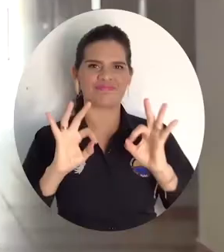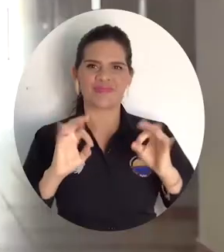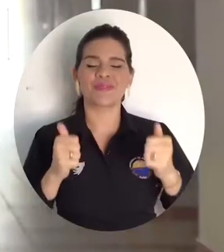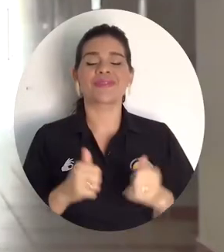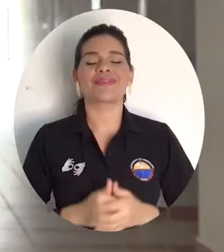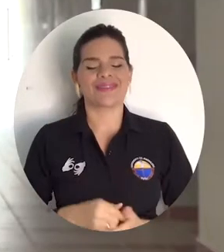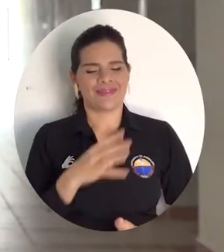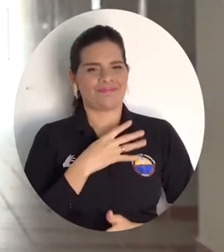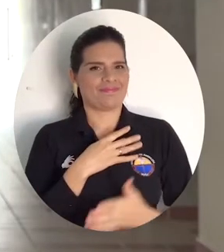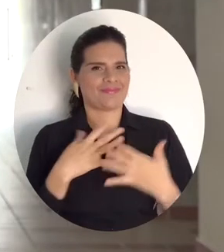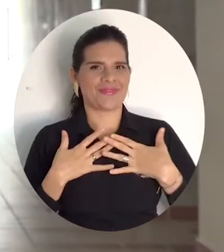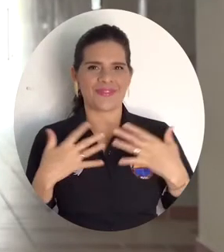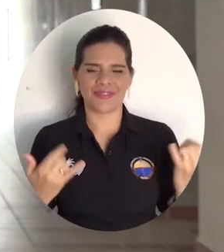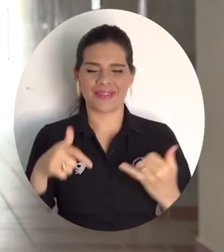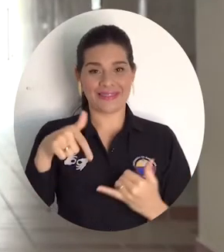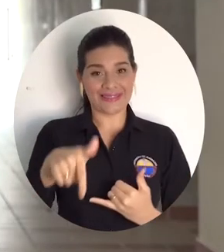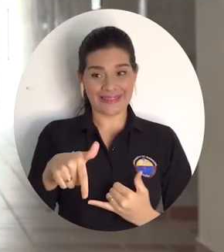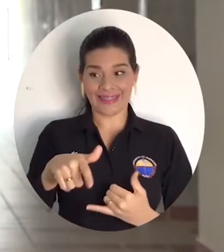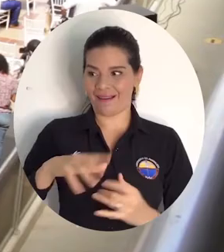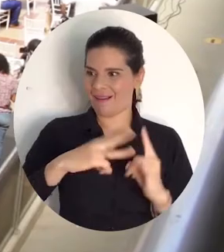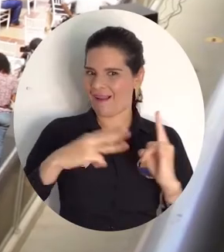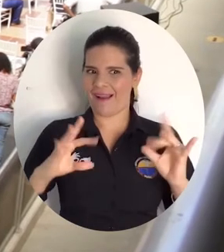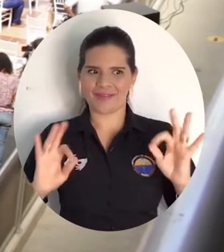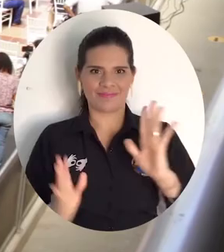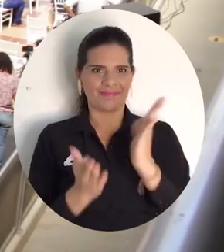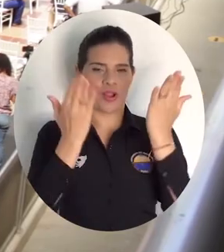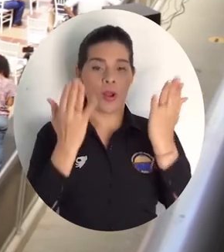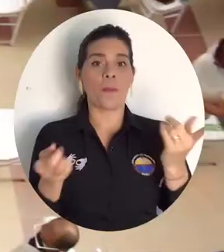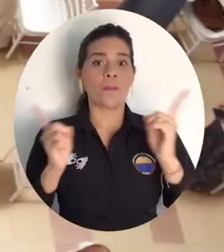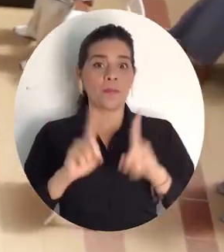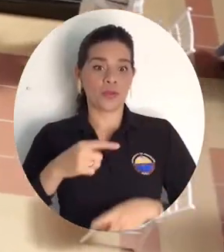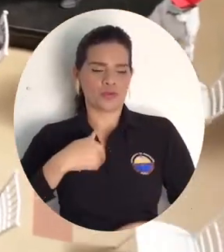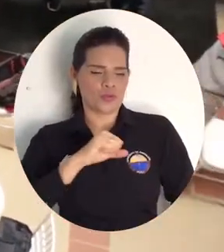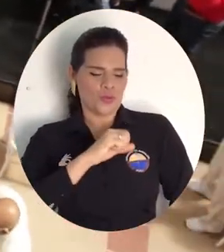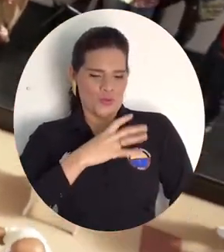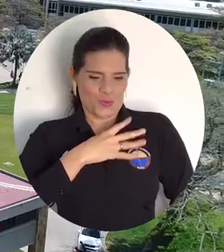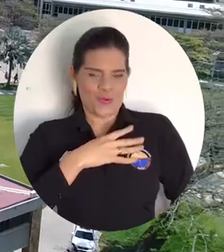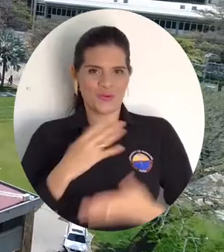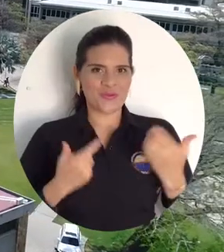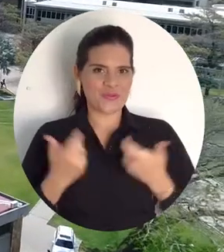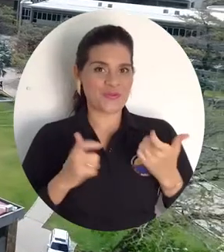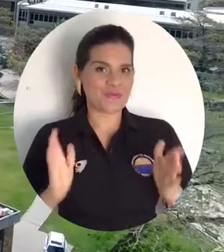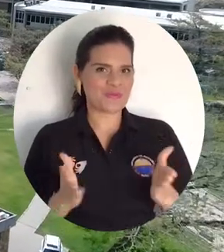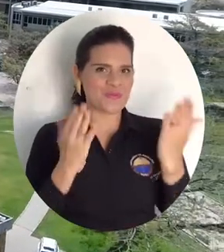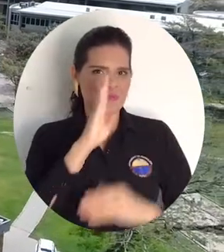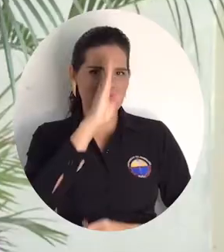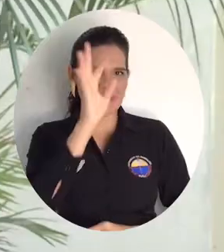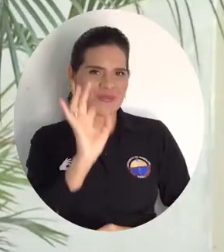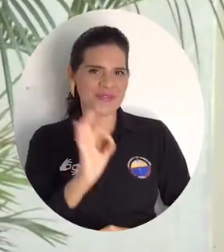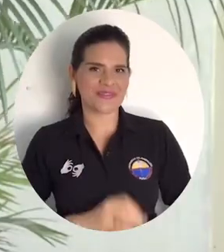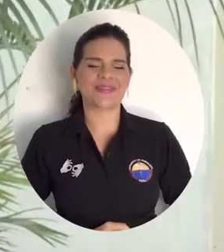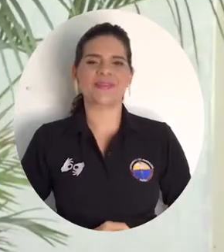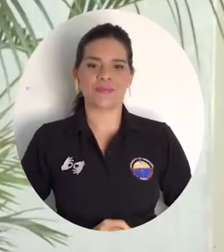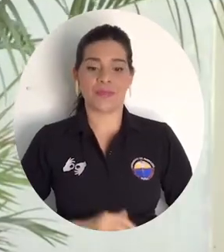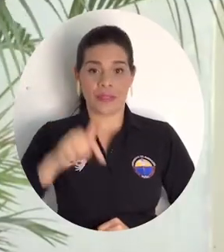territorio, pues lo llena uno de alegría por lo que ha hecho, pero también lo llena uno de entusiasmo por lo que se viene. Y